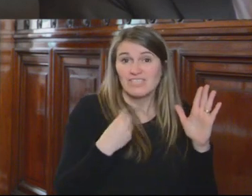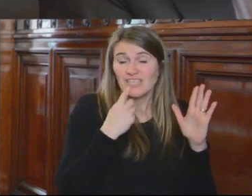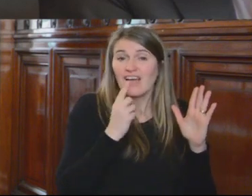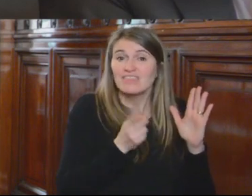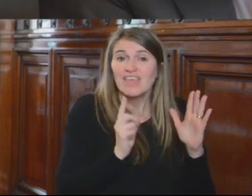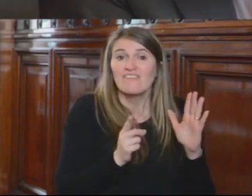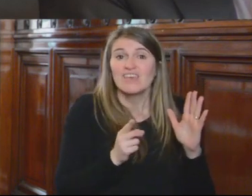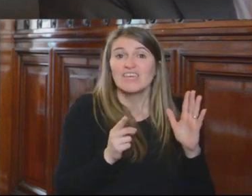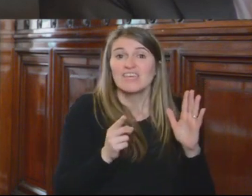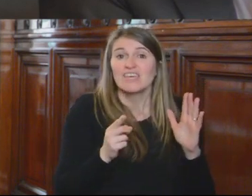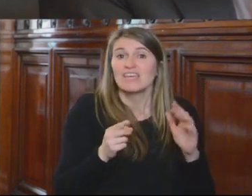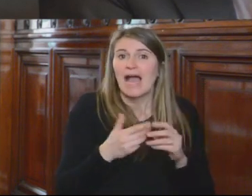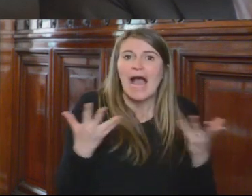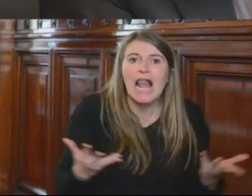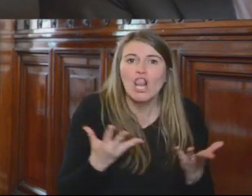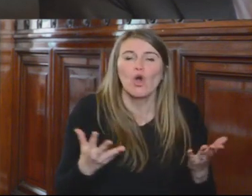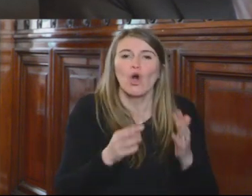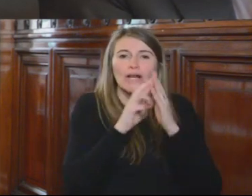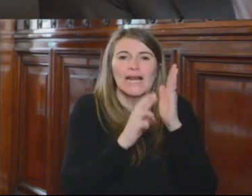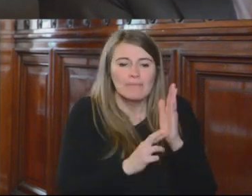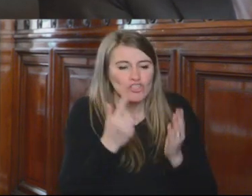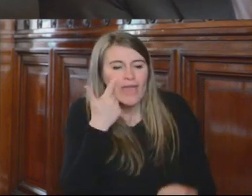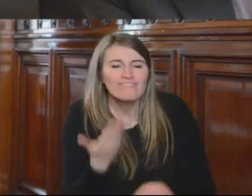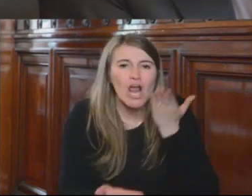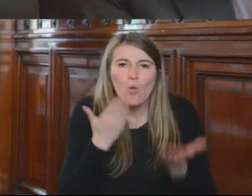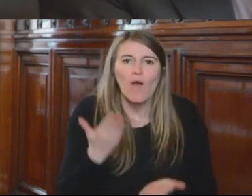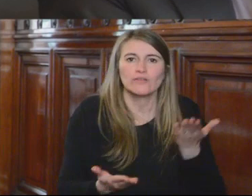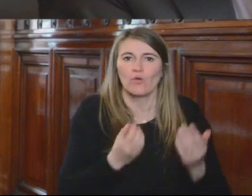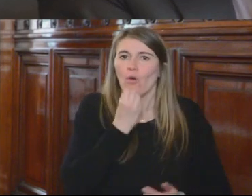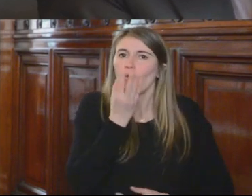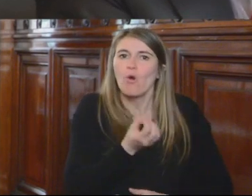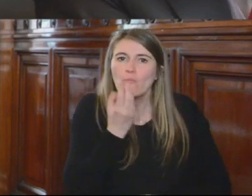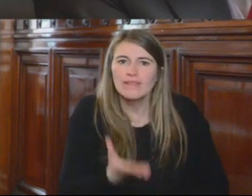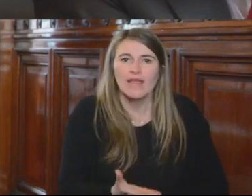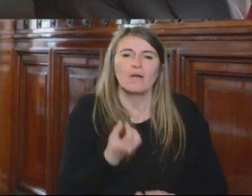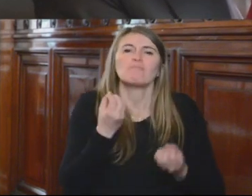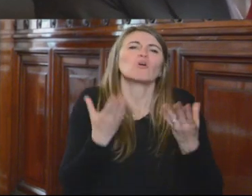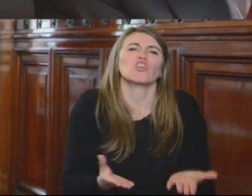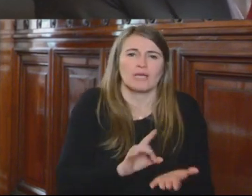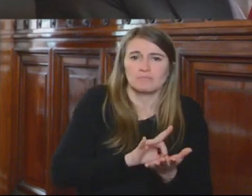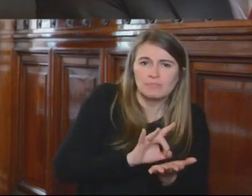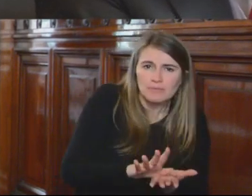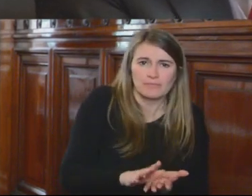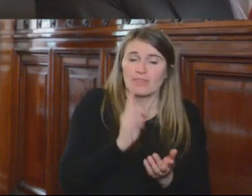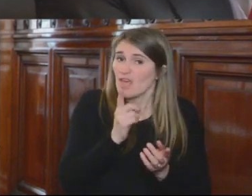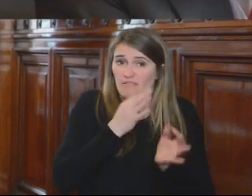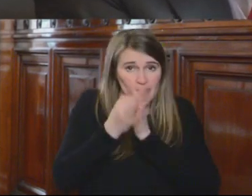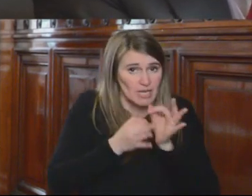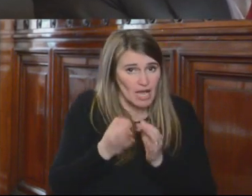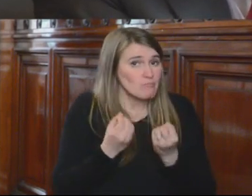emitido un reglamento de evaluación para todos los jueces en ejercicio de sus funciones.